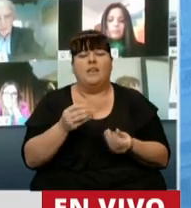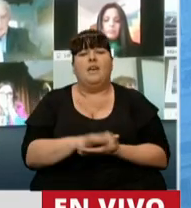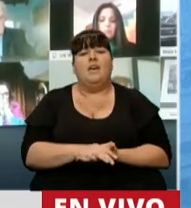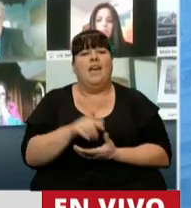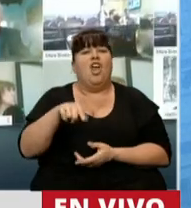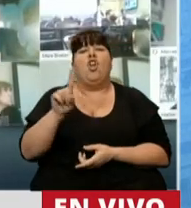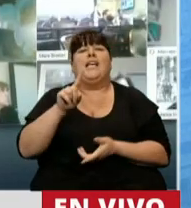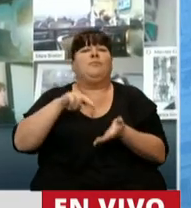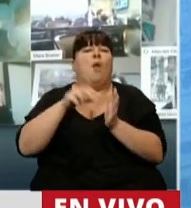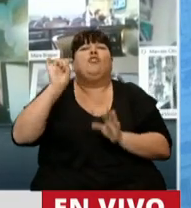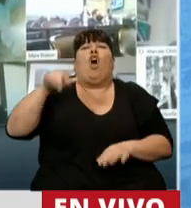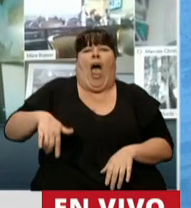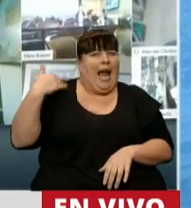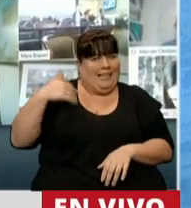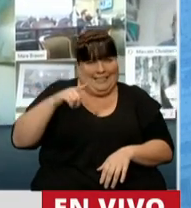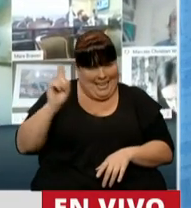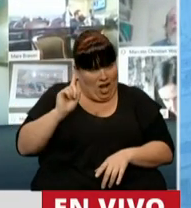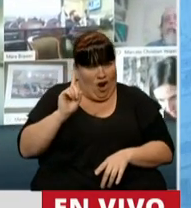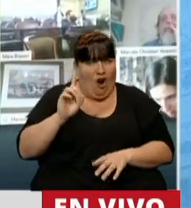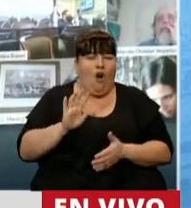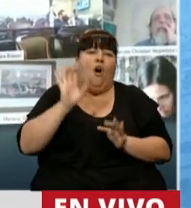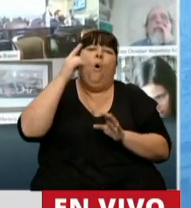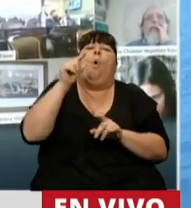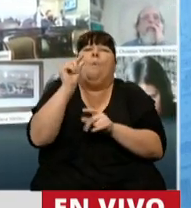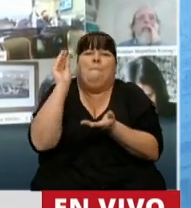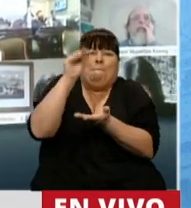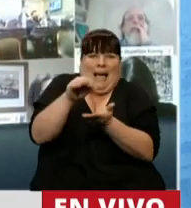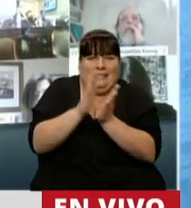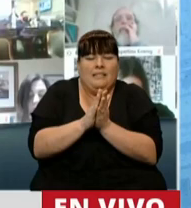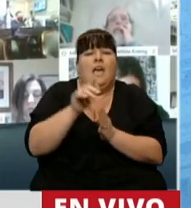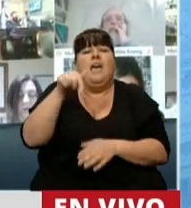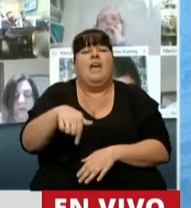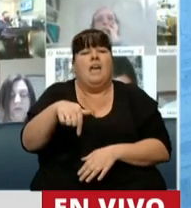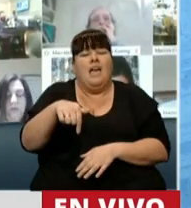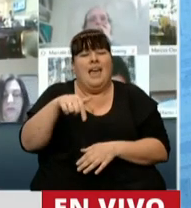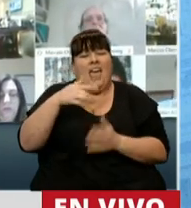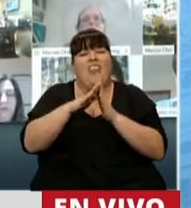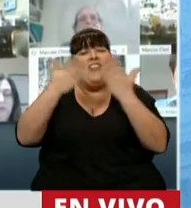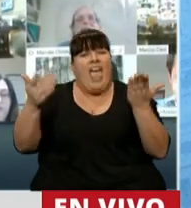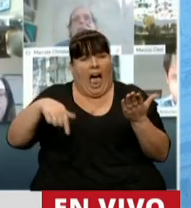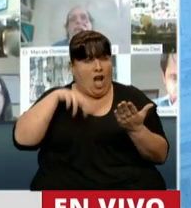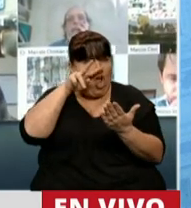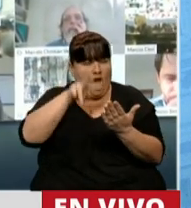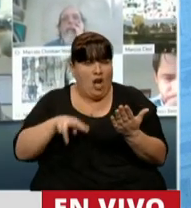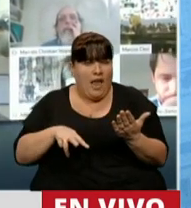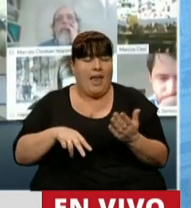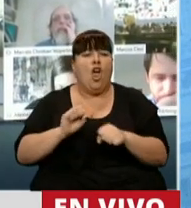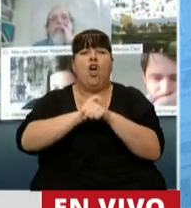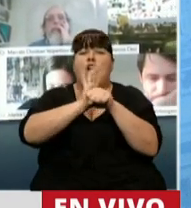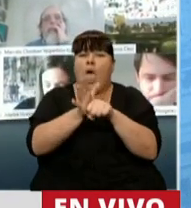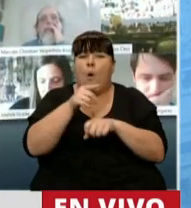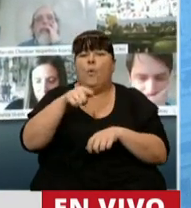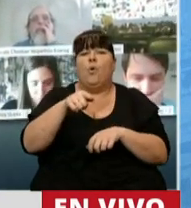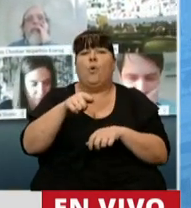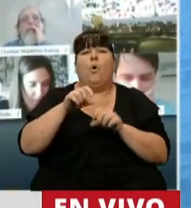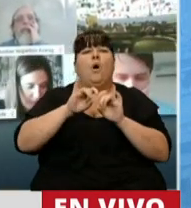esto no es un problema argentino, y robo solo un minuto. En los diarios de hoy, el coronavirus